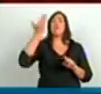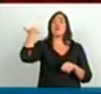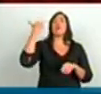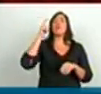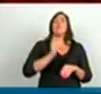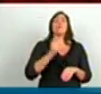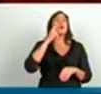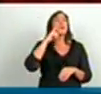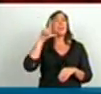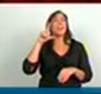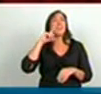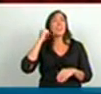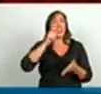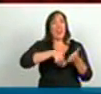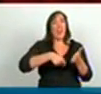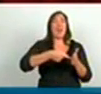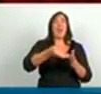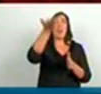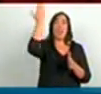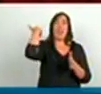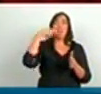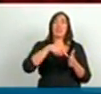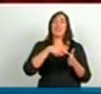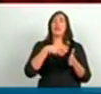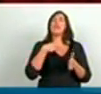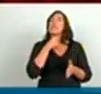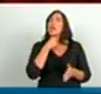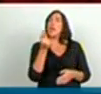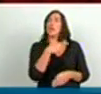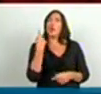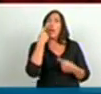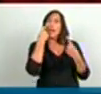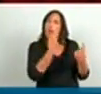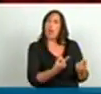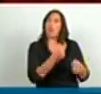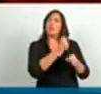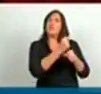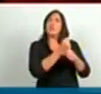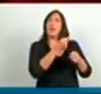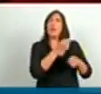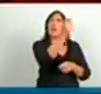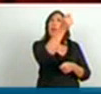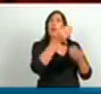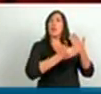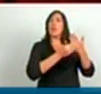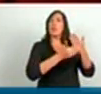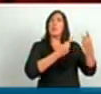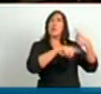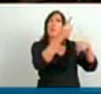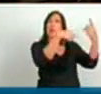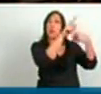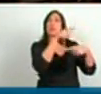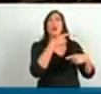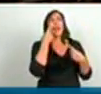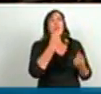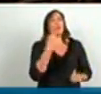doctor Arturo Ilía. Por eso quiero también un reconocimiento a esa diplomacia que logró un reconocimiento importante.